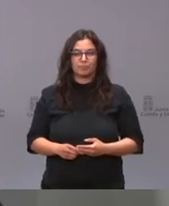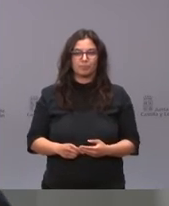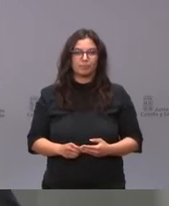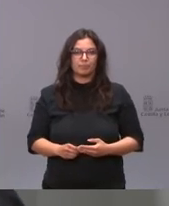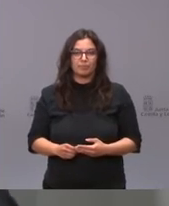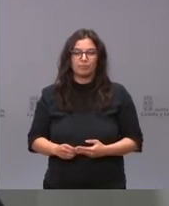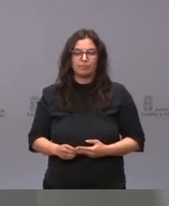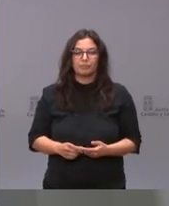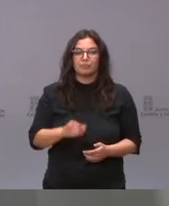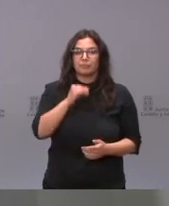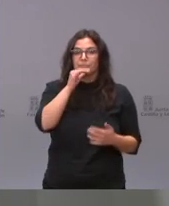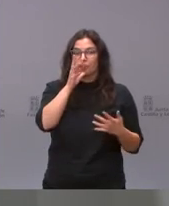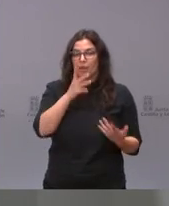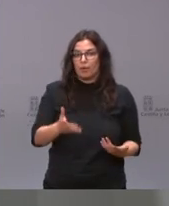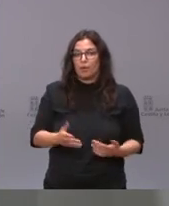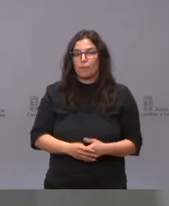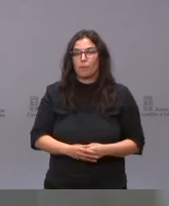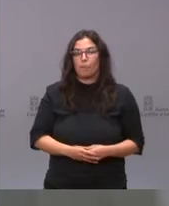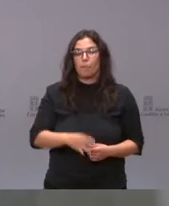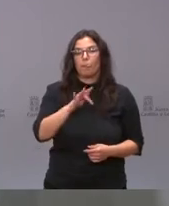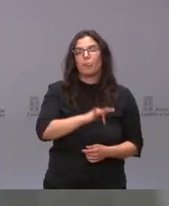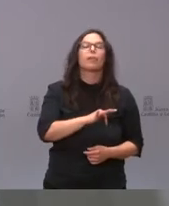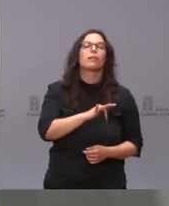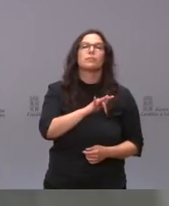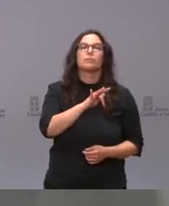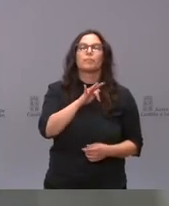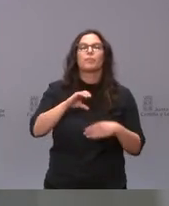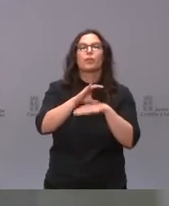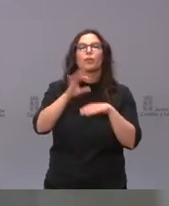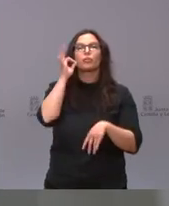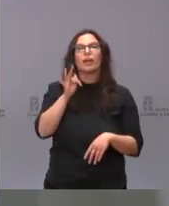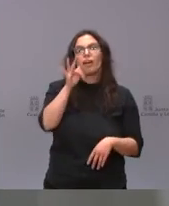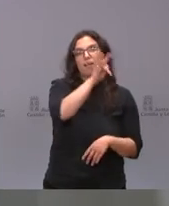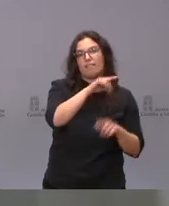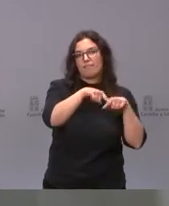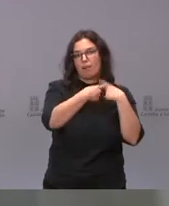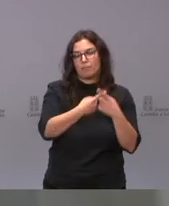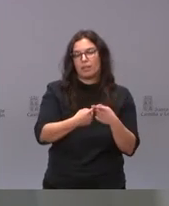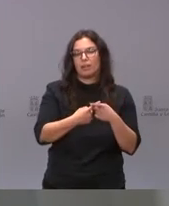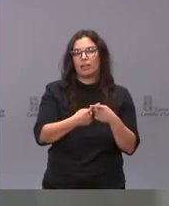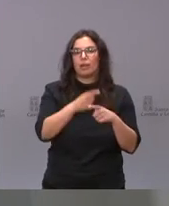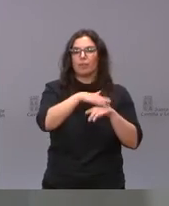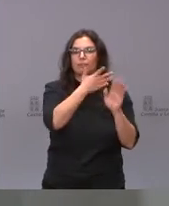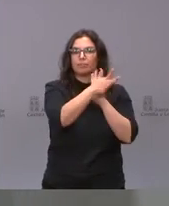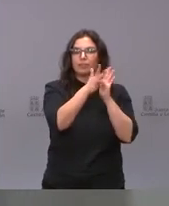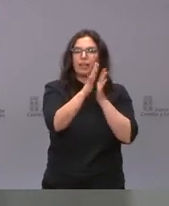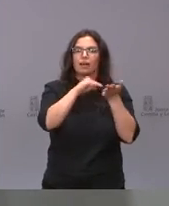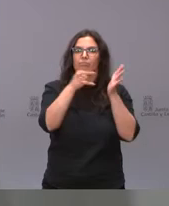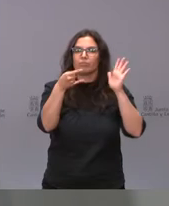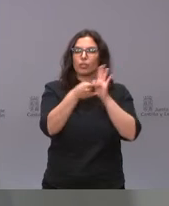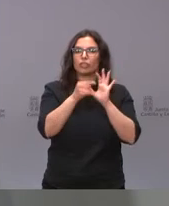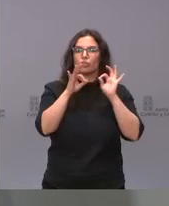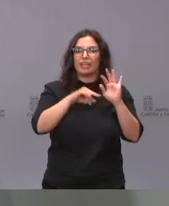A continuación, doy la palabra a la consejera de Familia para explicar el proyecto de ley del tercer sector, que